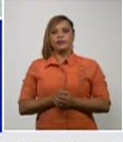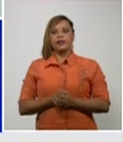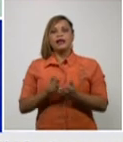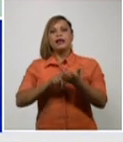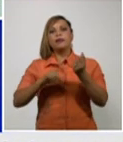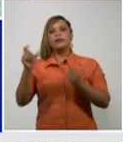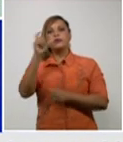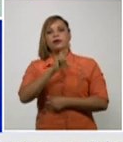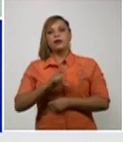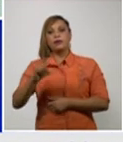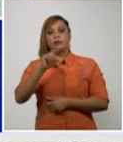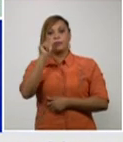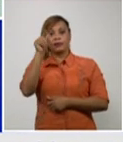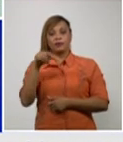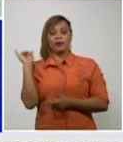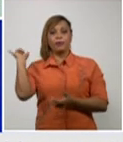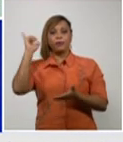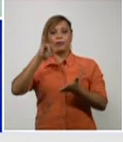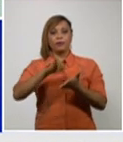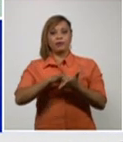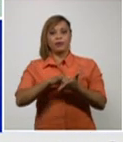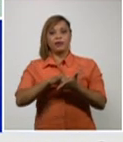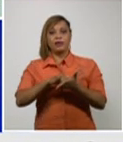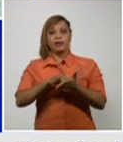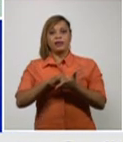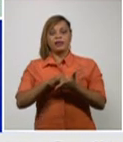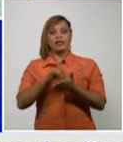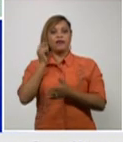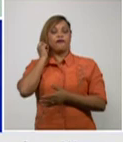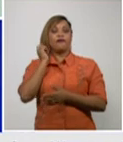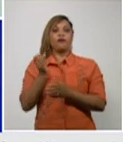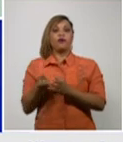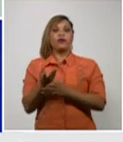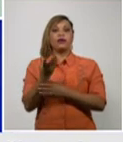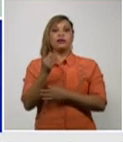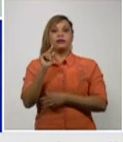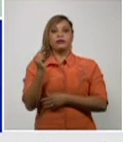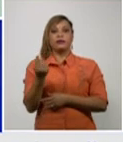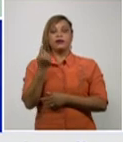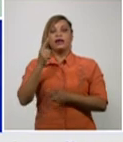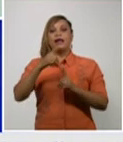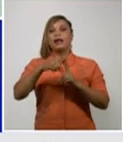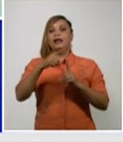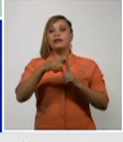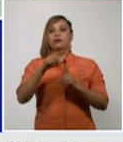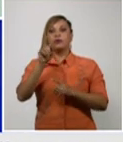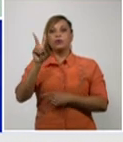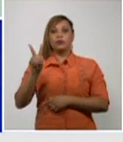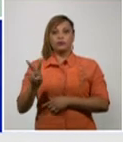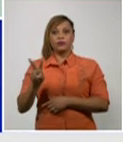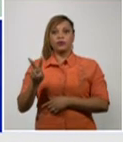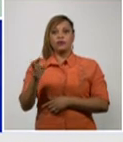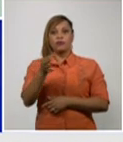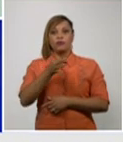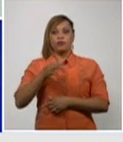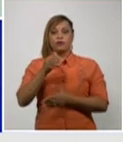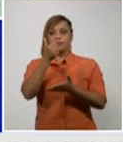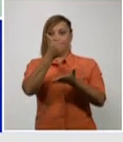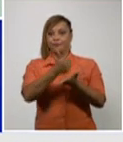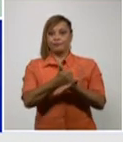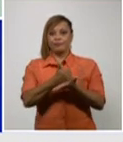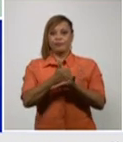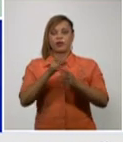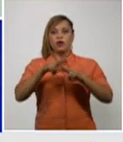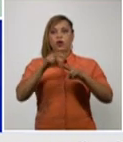paciente importado que se diagnostica de Florida en Las Tunas 2 importados del municipio Las Tunas en Holguín